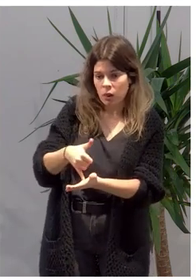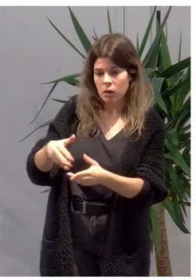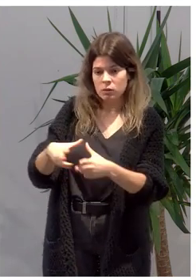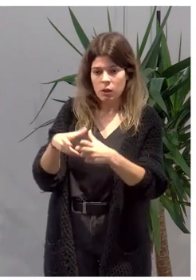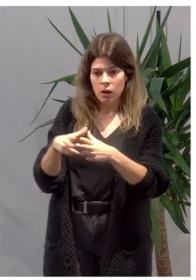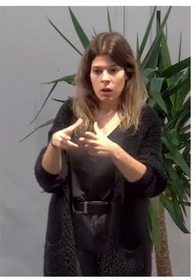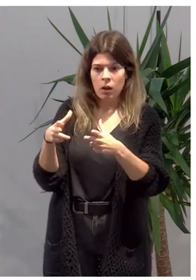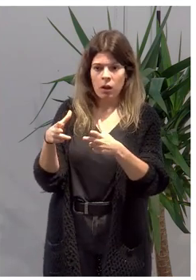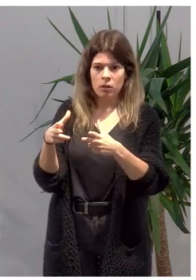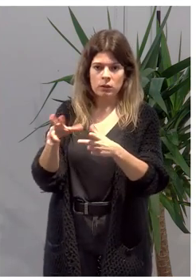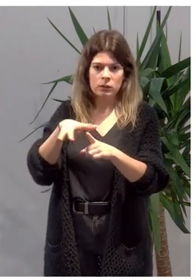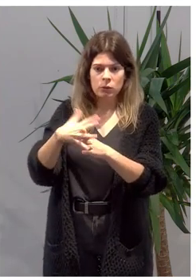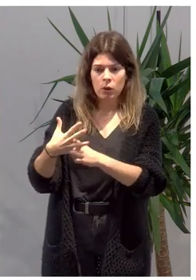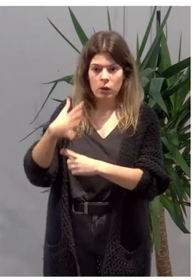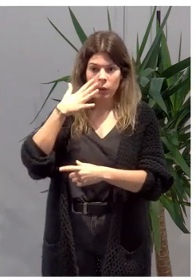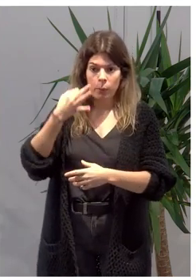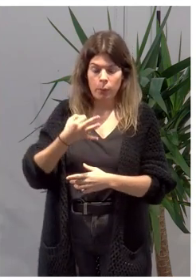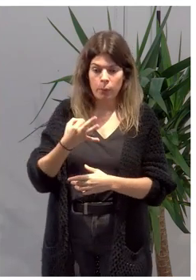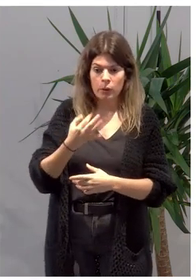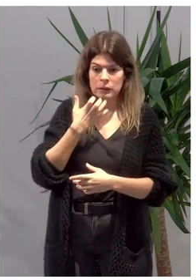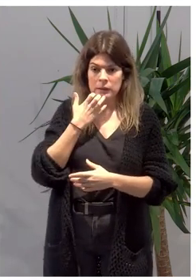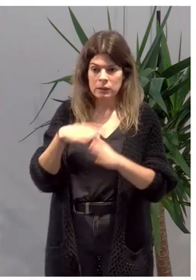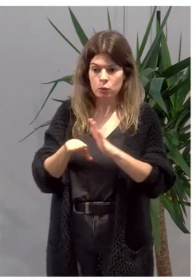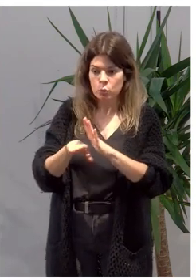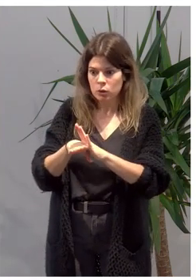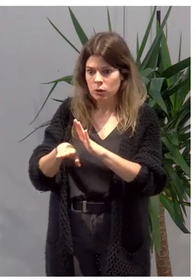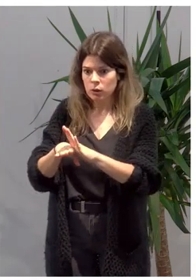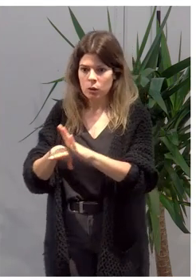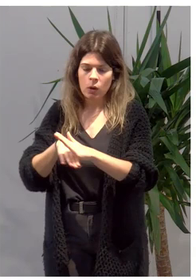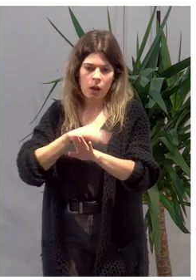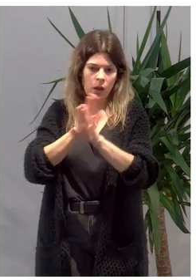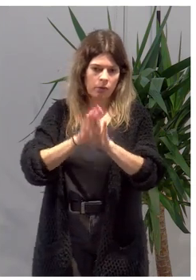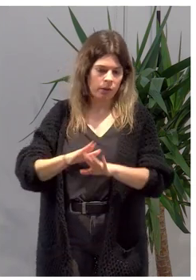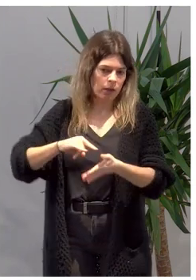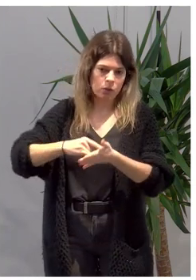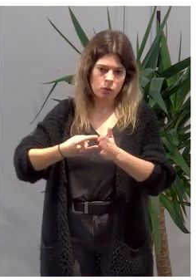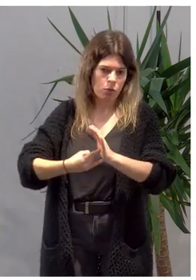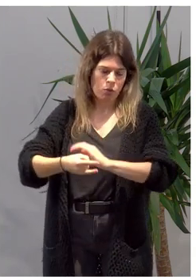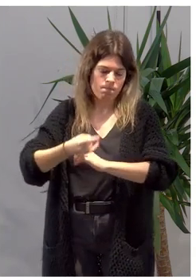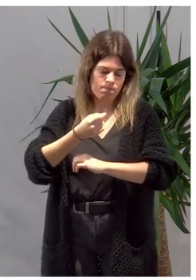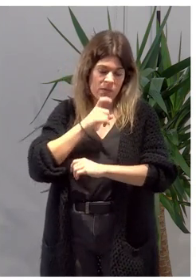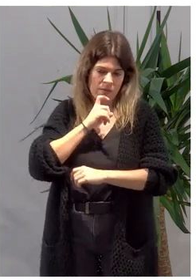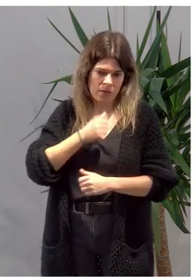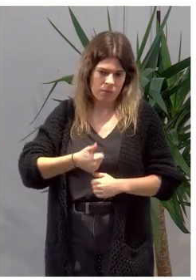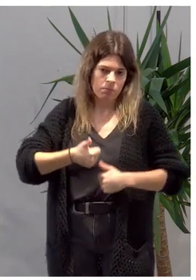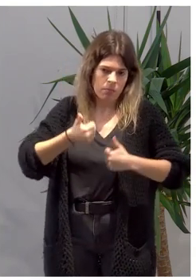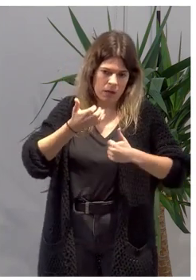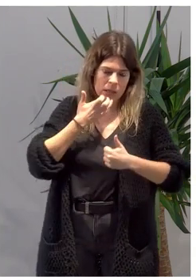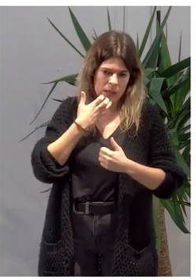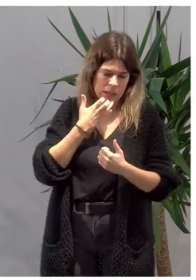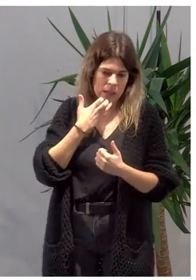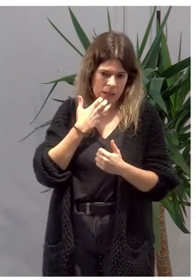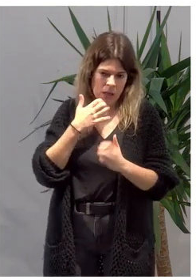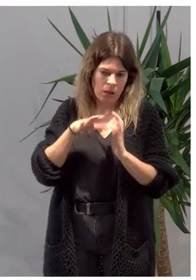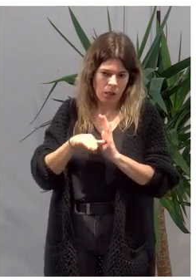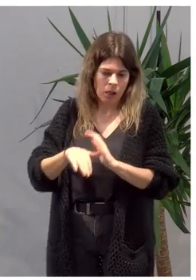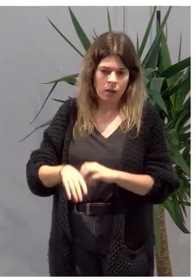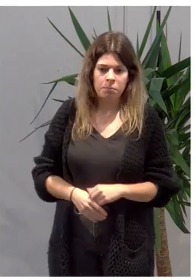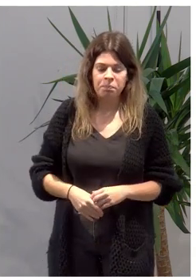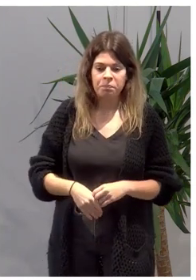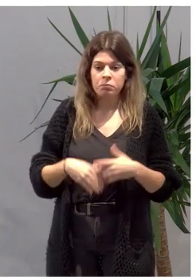social, esas situaciones de riesgo mantenidas en el tiempo van a ser de más difícil reparación si tardamos en afrontarlas. De ahí que estamos